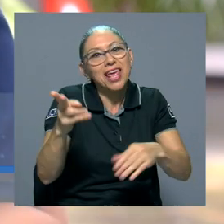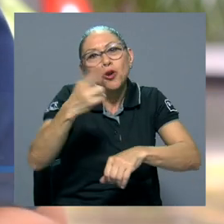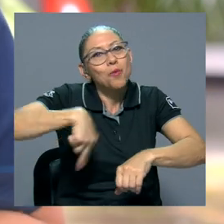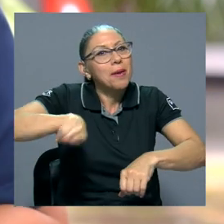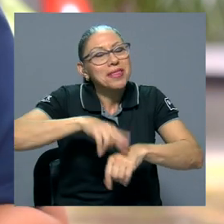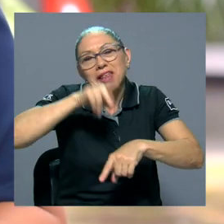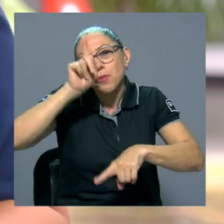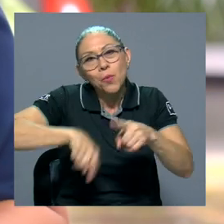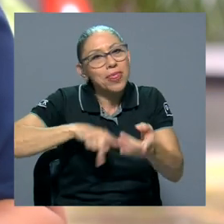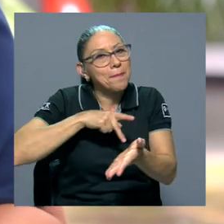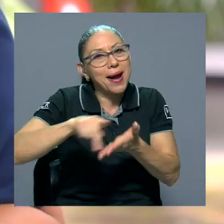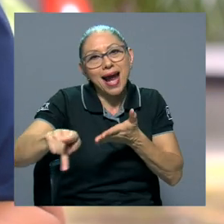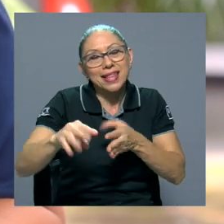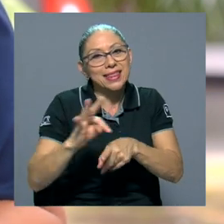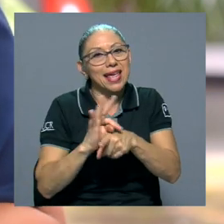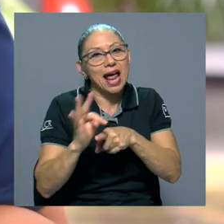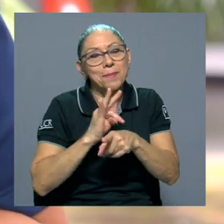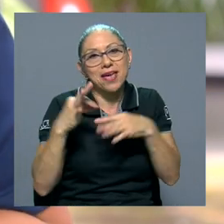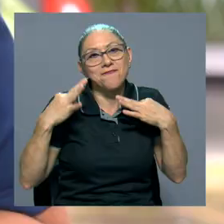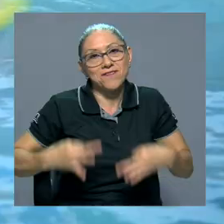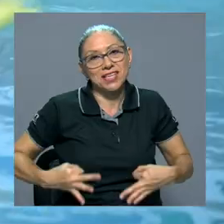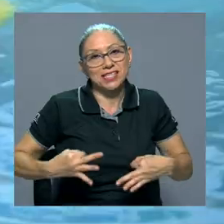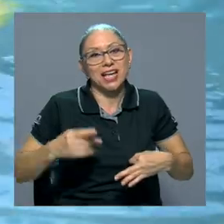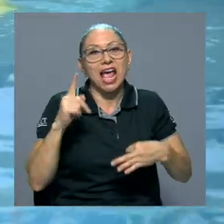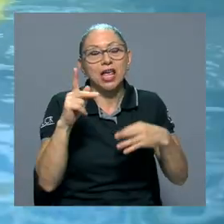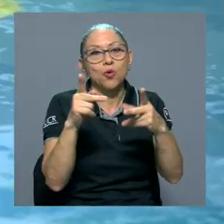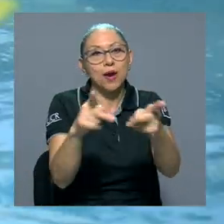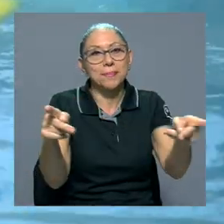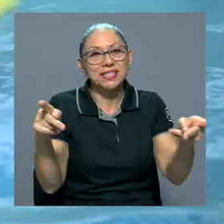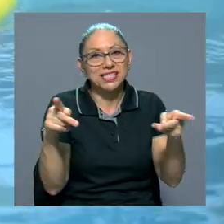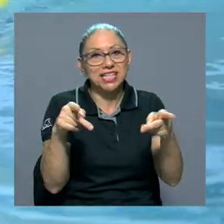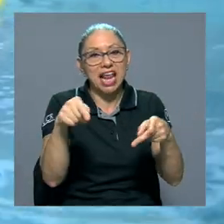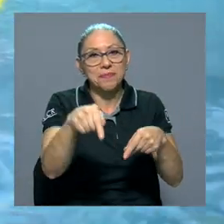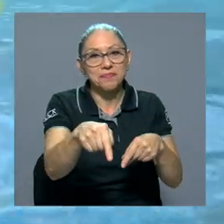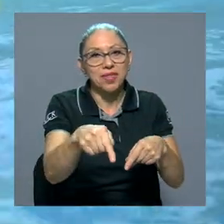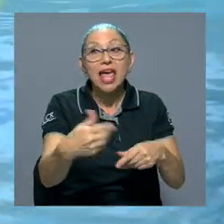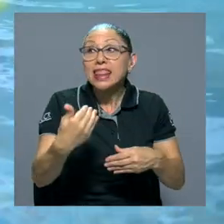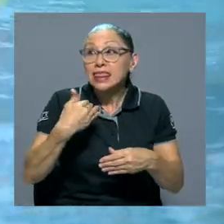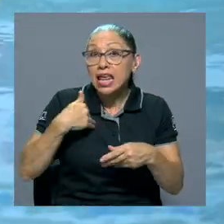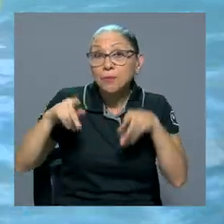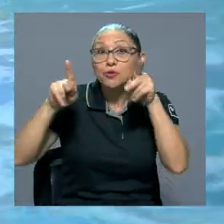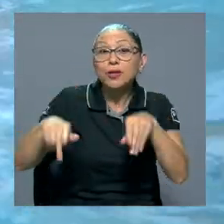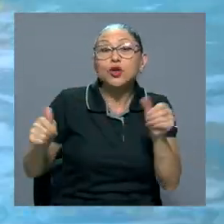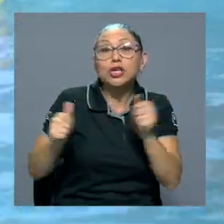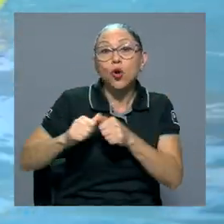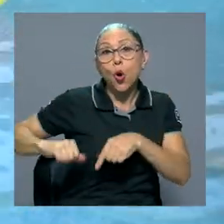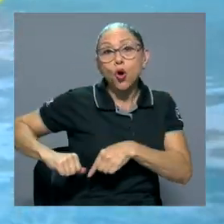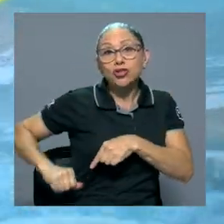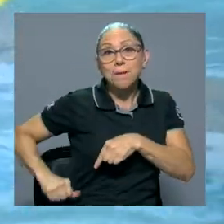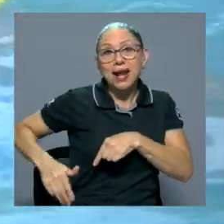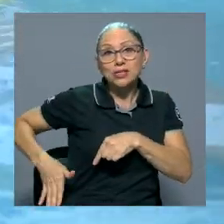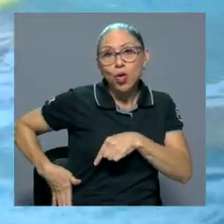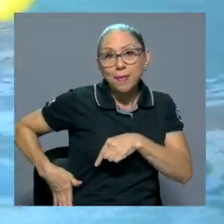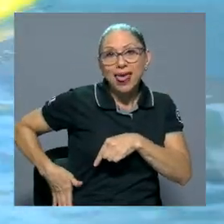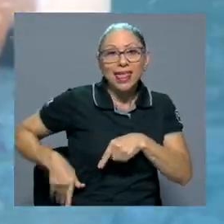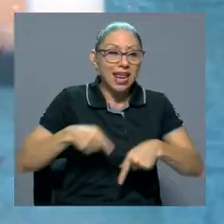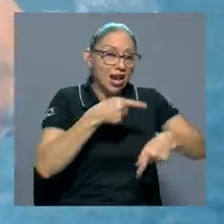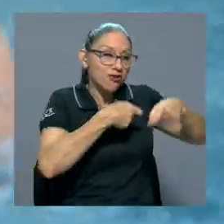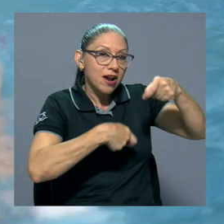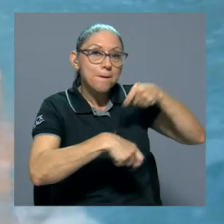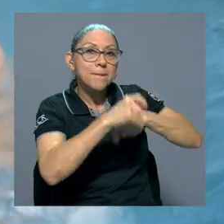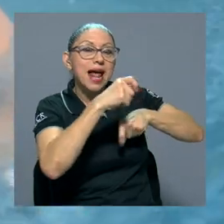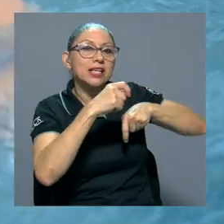para pagar terapia física en una piscina. Tenemos personas con reemplazo de cadera, reemplazo de rodilla,